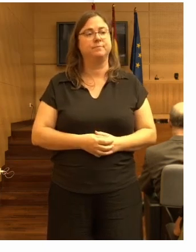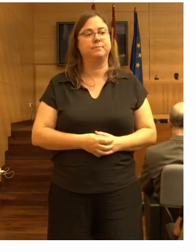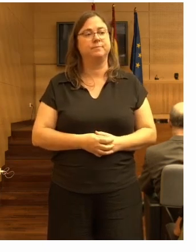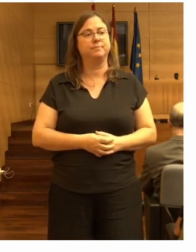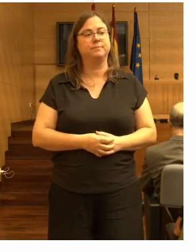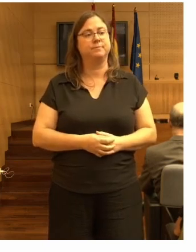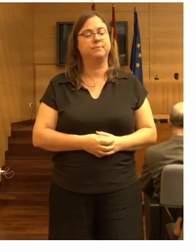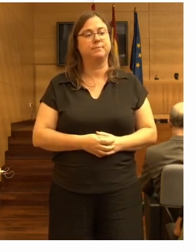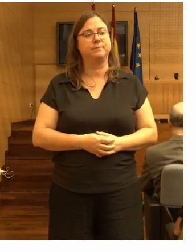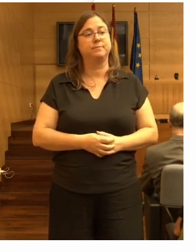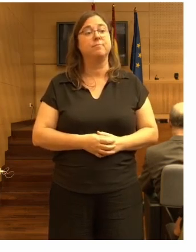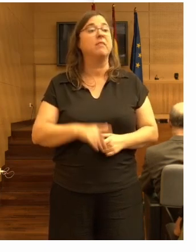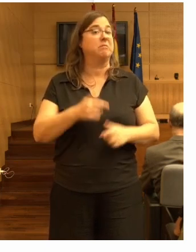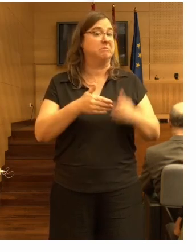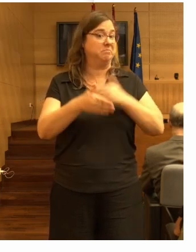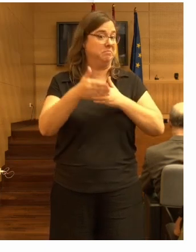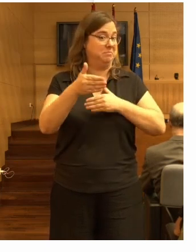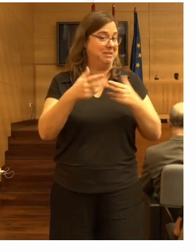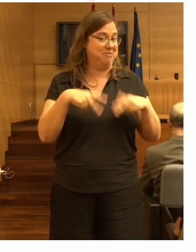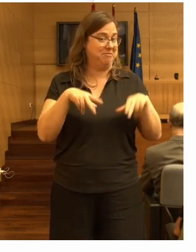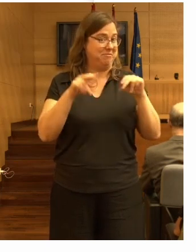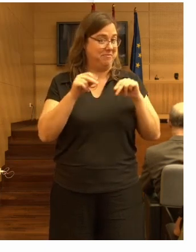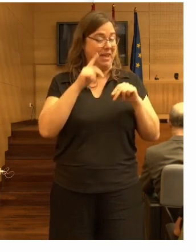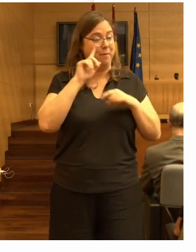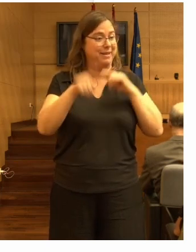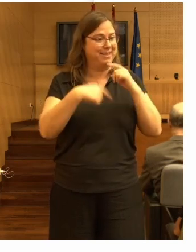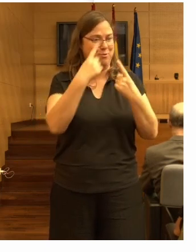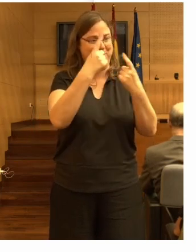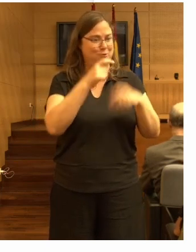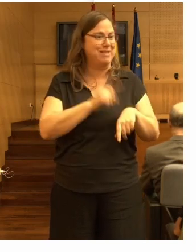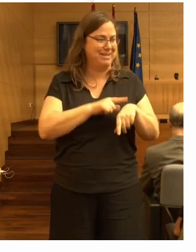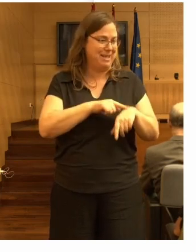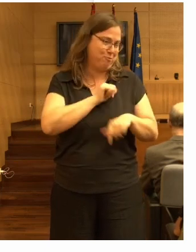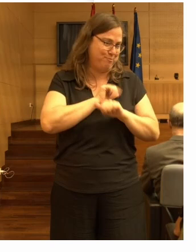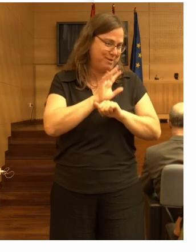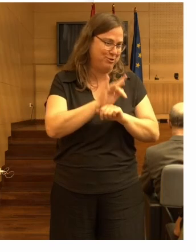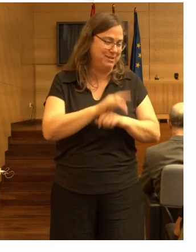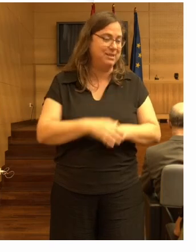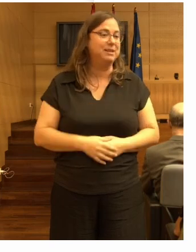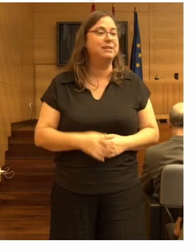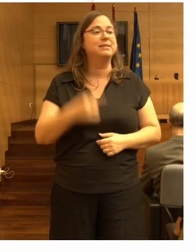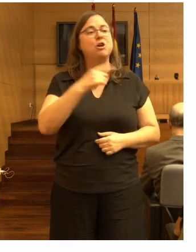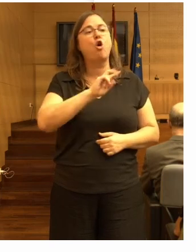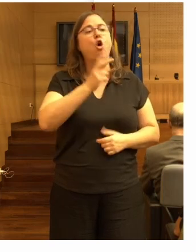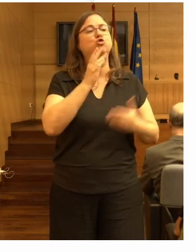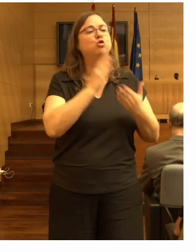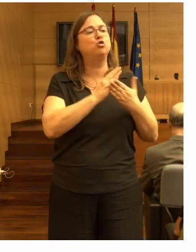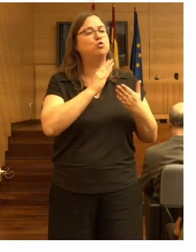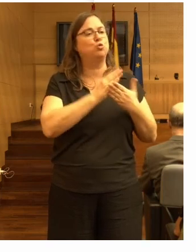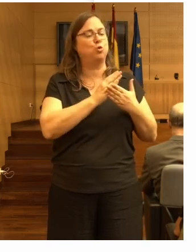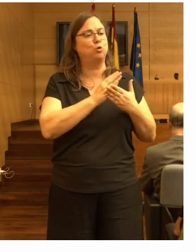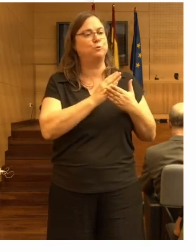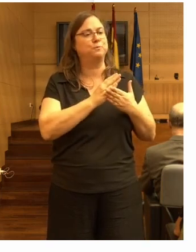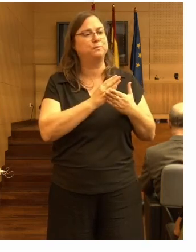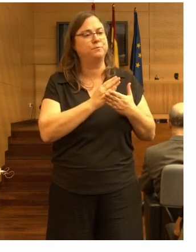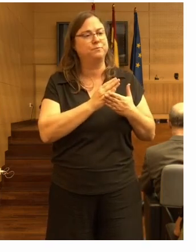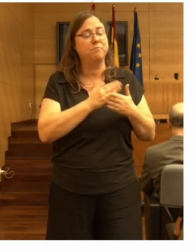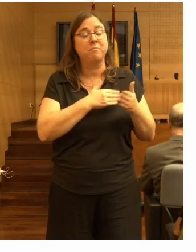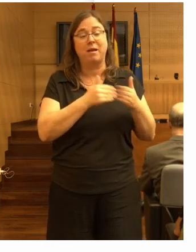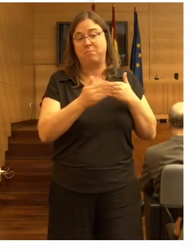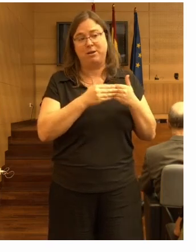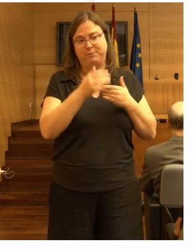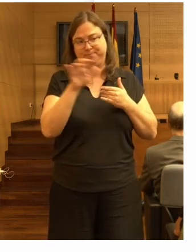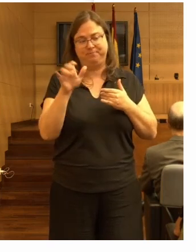para ir acabando aunque espero que luego haya tiempo para preguntas este es otro estudio de David Gans de